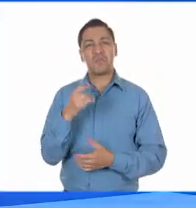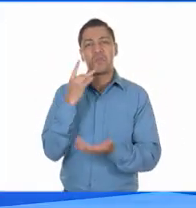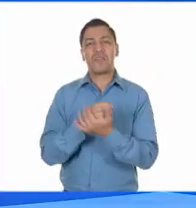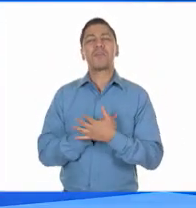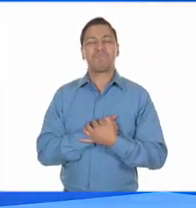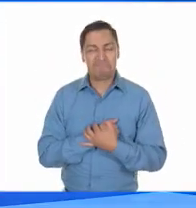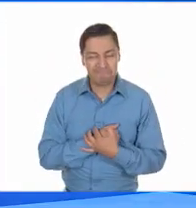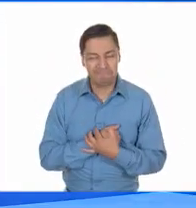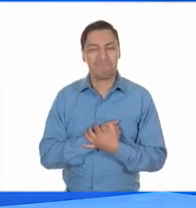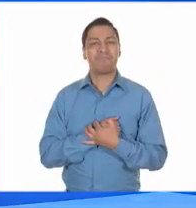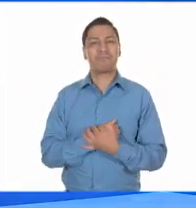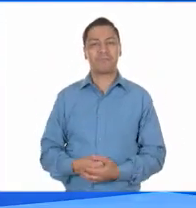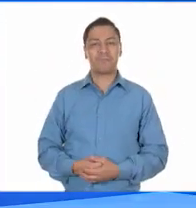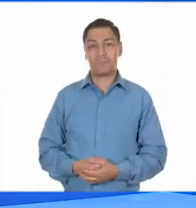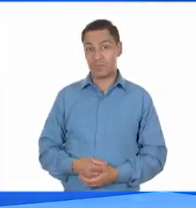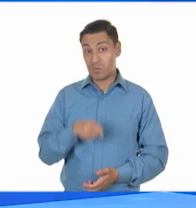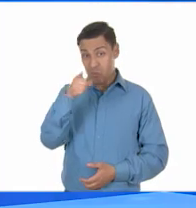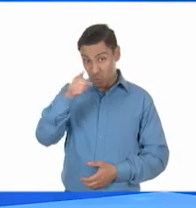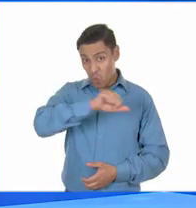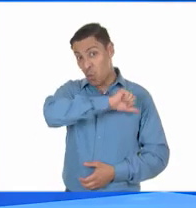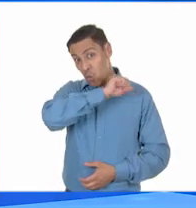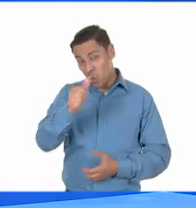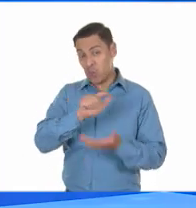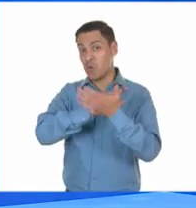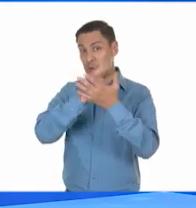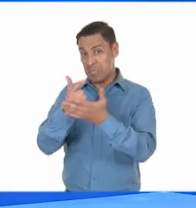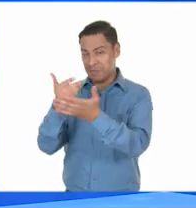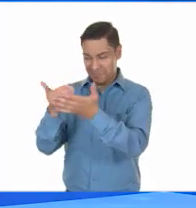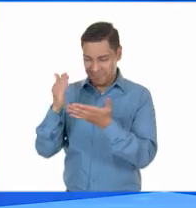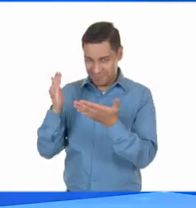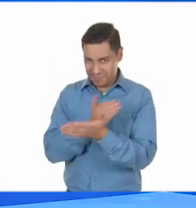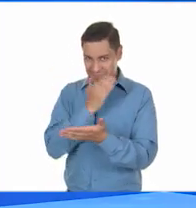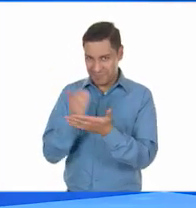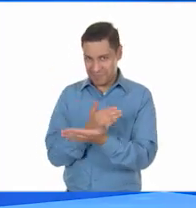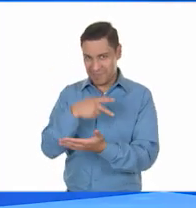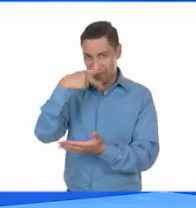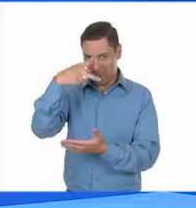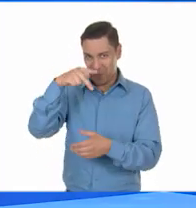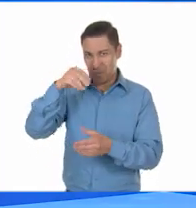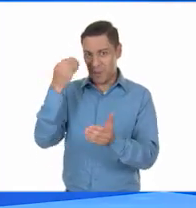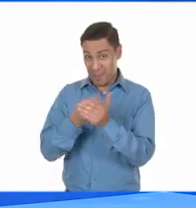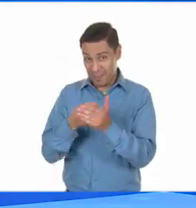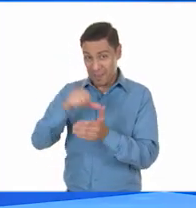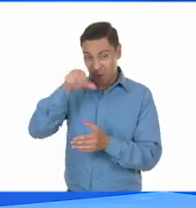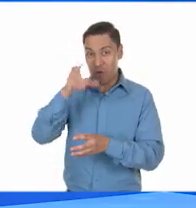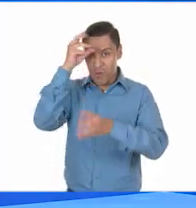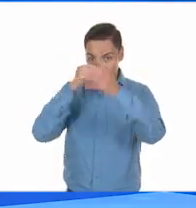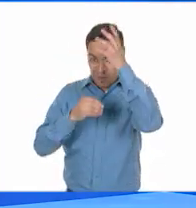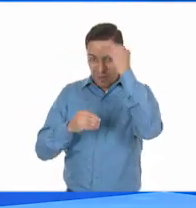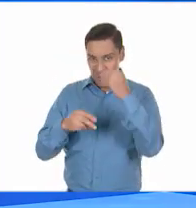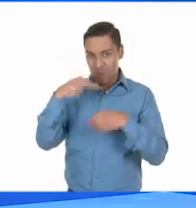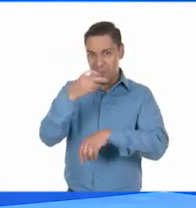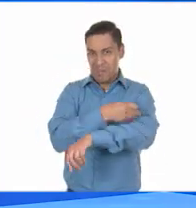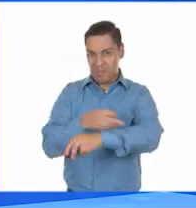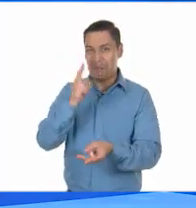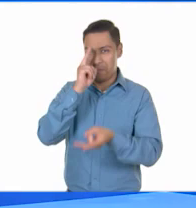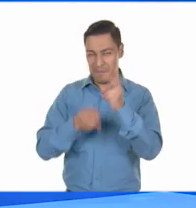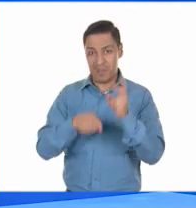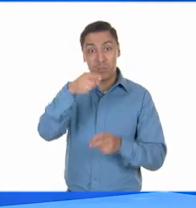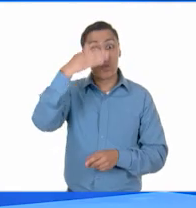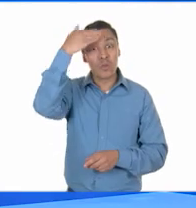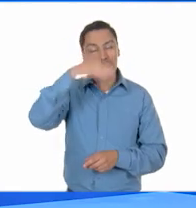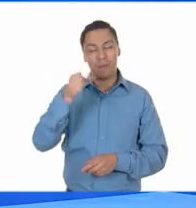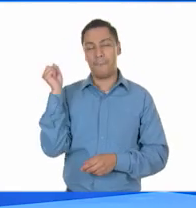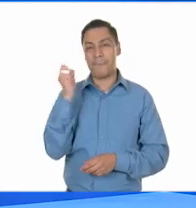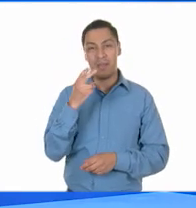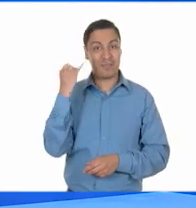Si te es posible, consulta otros libros y comenta el tema de hoy con tu familia. Si tienes la fortuna de hablar una lengua indígena,